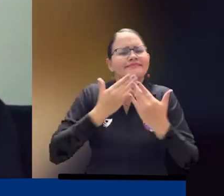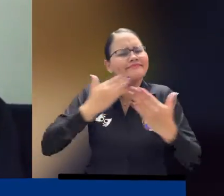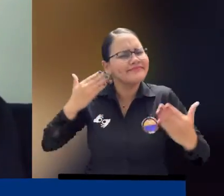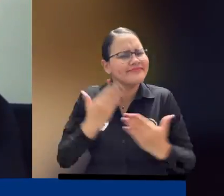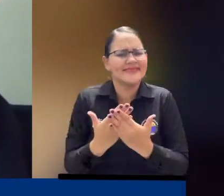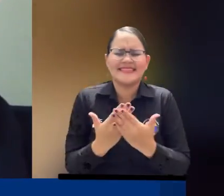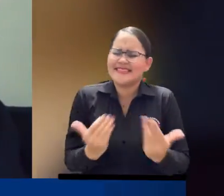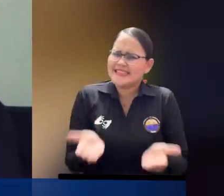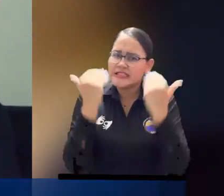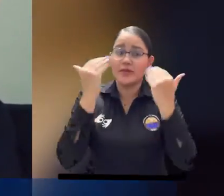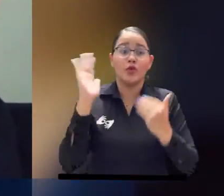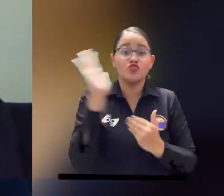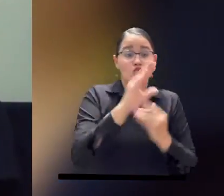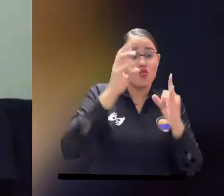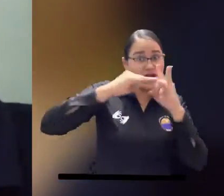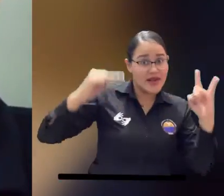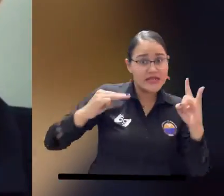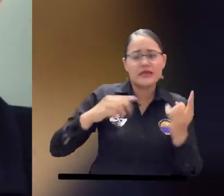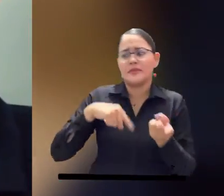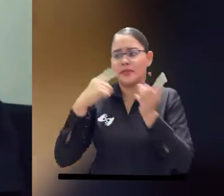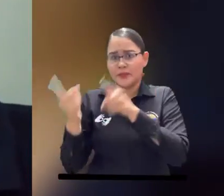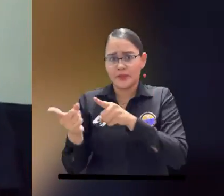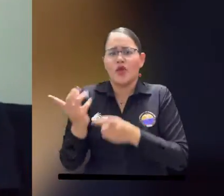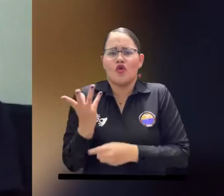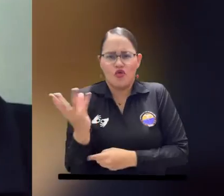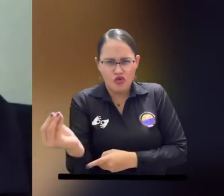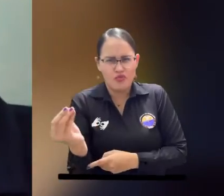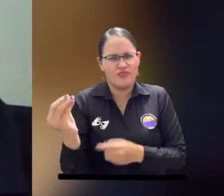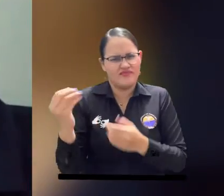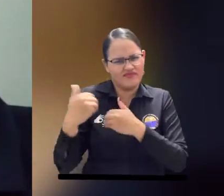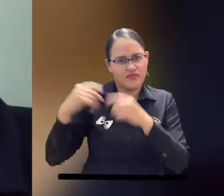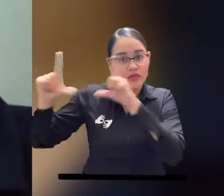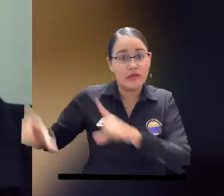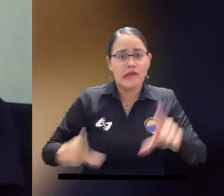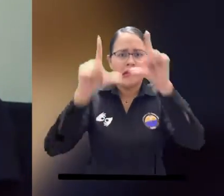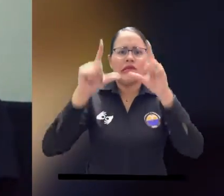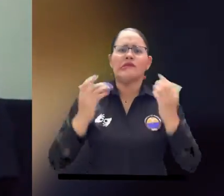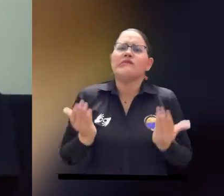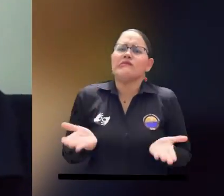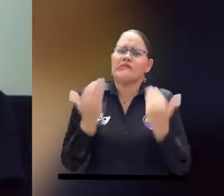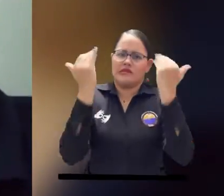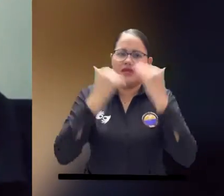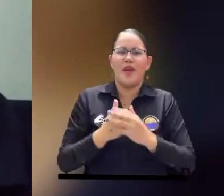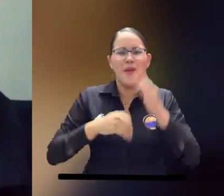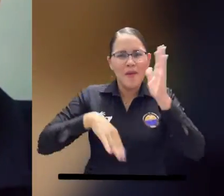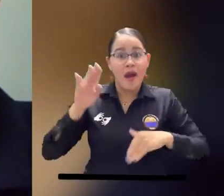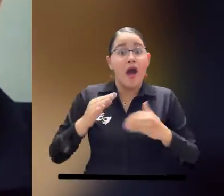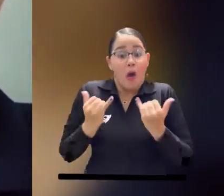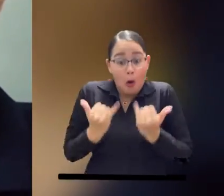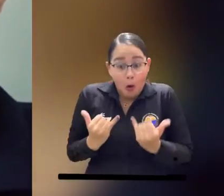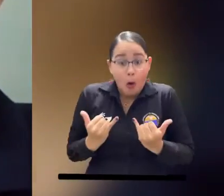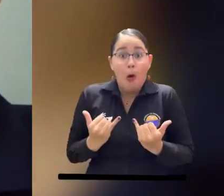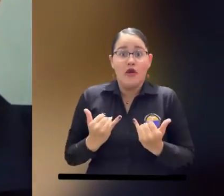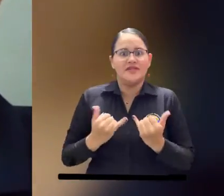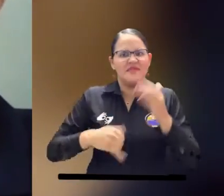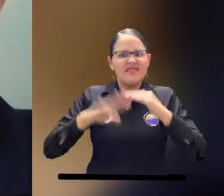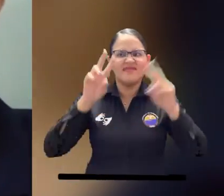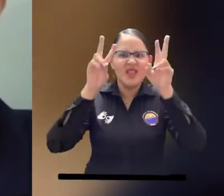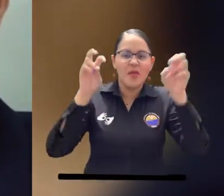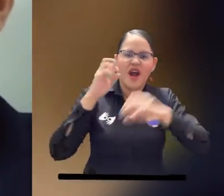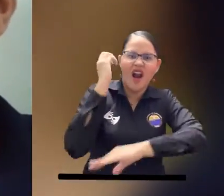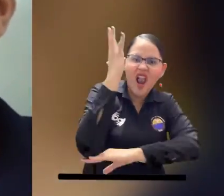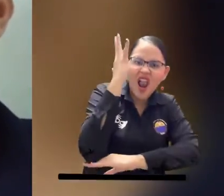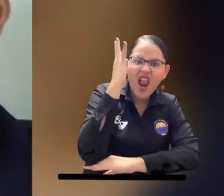abrir estos espacios que comparten el conocimiento a través de charlas académicas como por ejemplo la que se llevó a cabo el día de hoy que sobre la